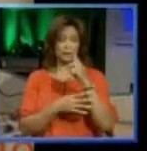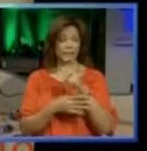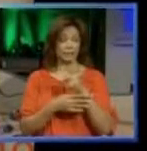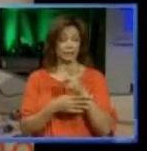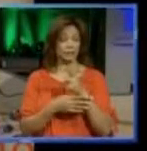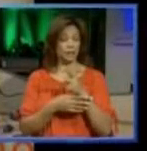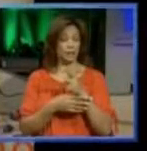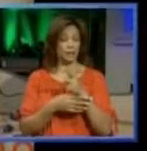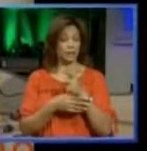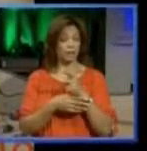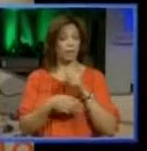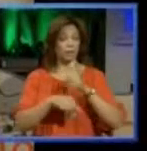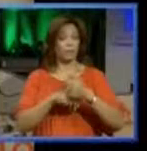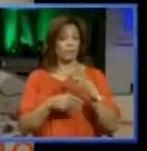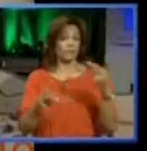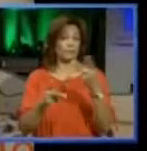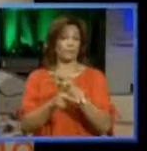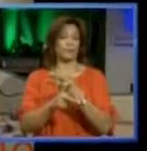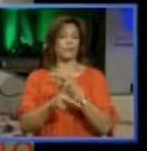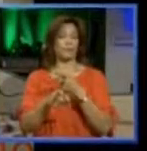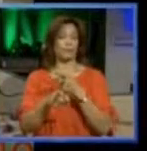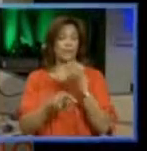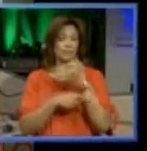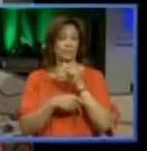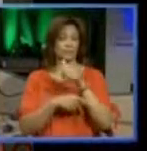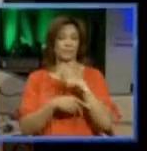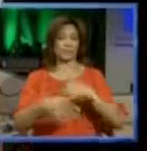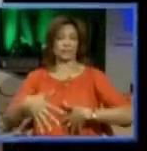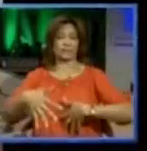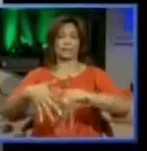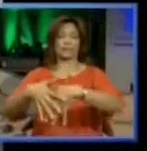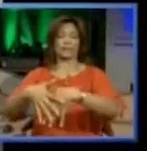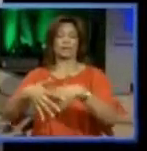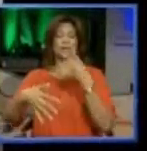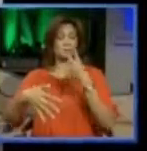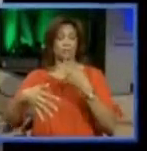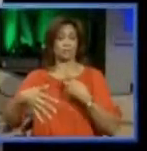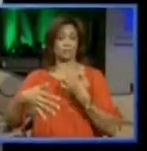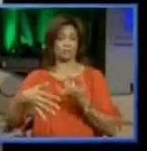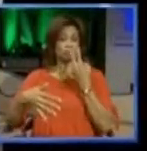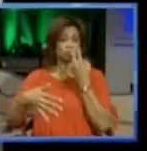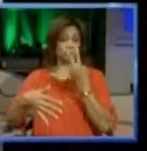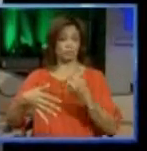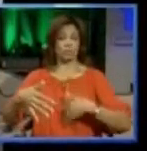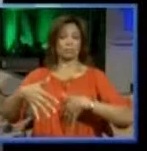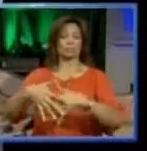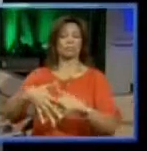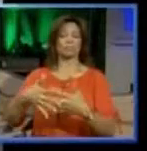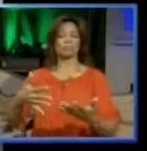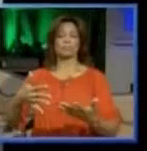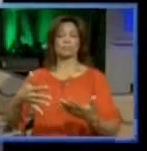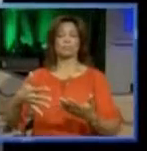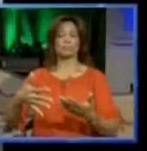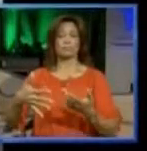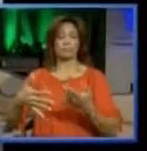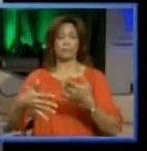delito grave, pero ella está en estado de gestación. La vimos, yo la vi hoy, en